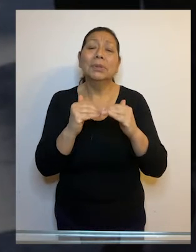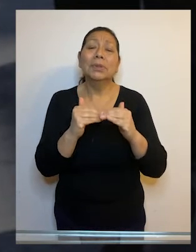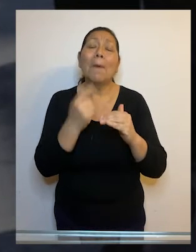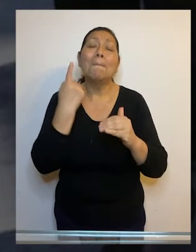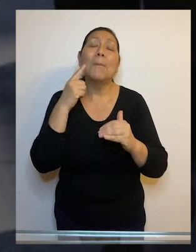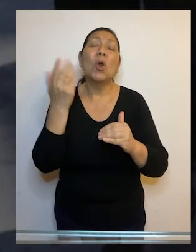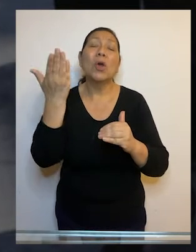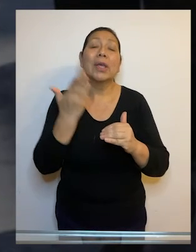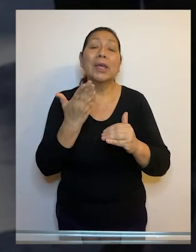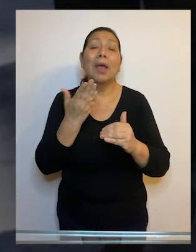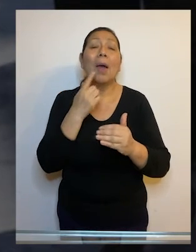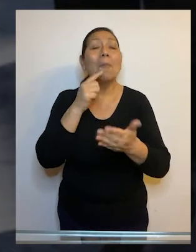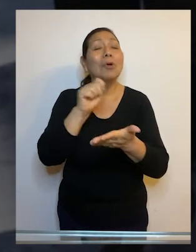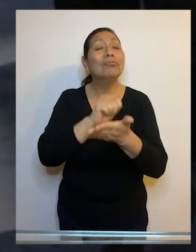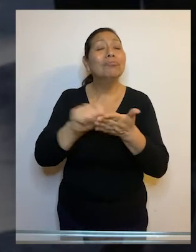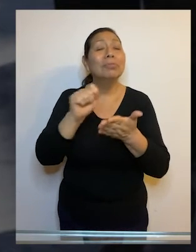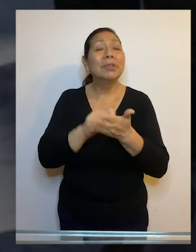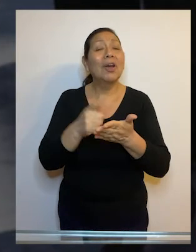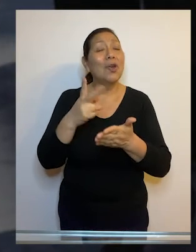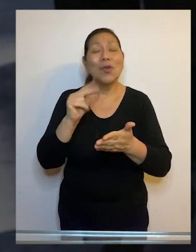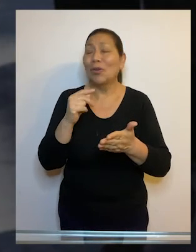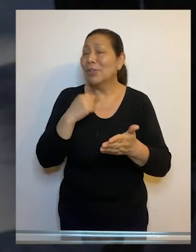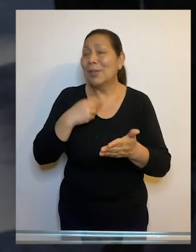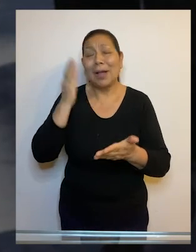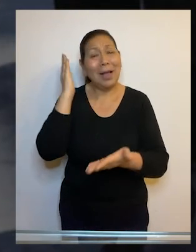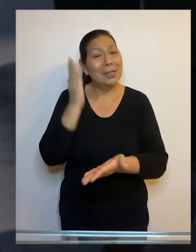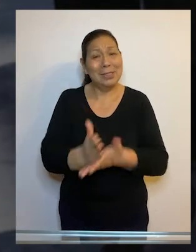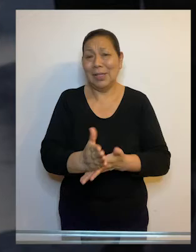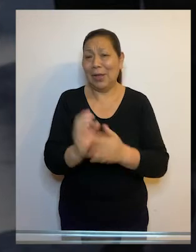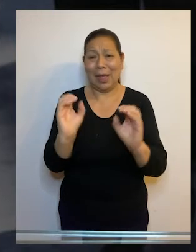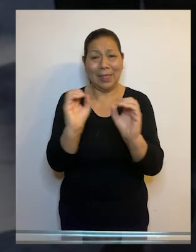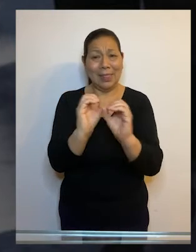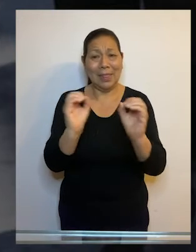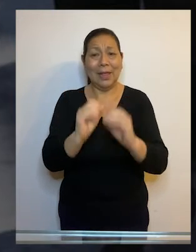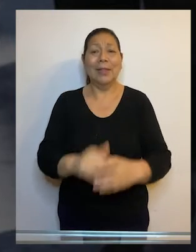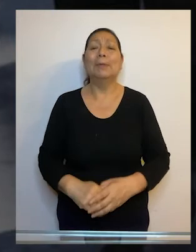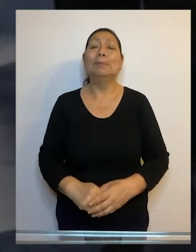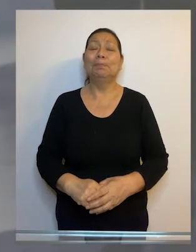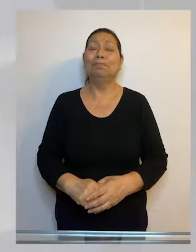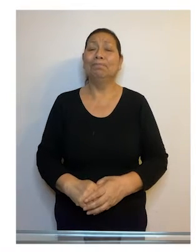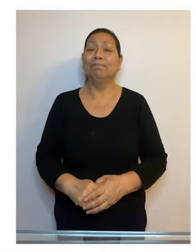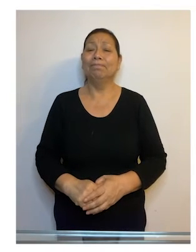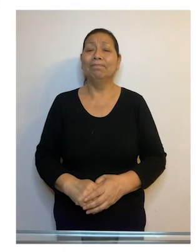estatutarias o prescripción, por lo que no se sancionó a los responsables.